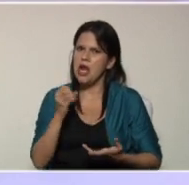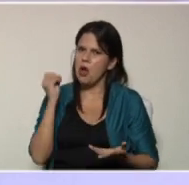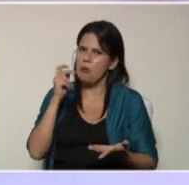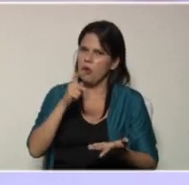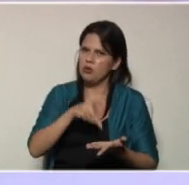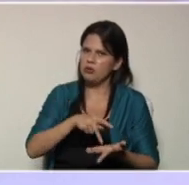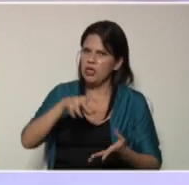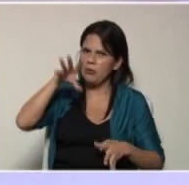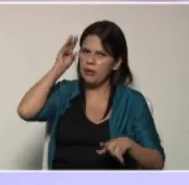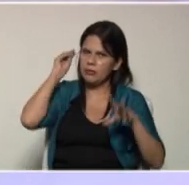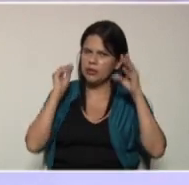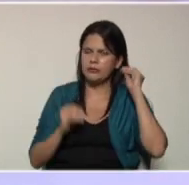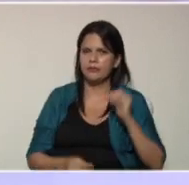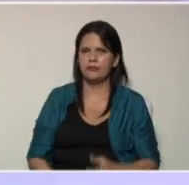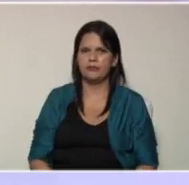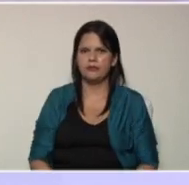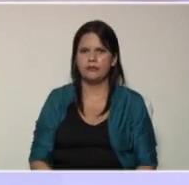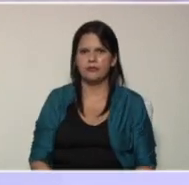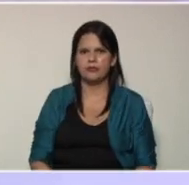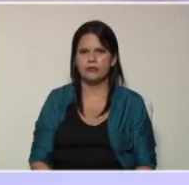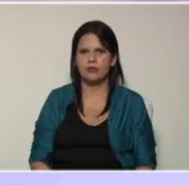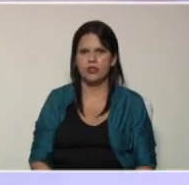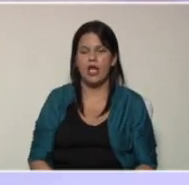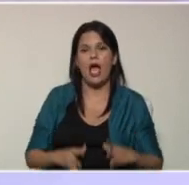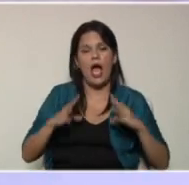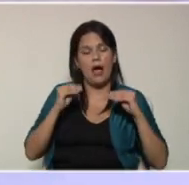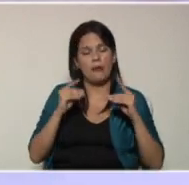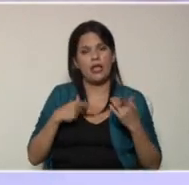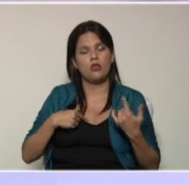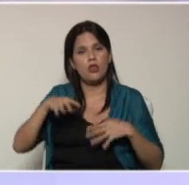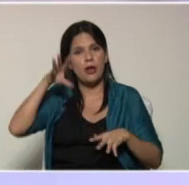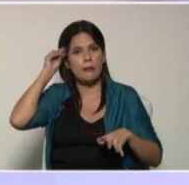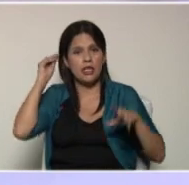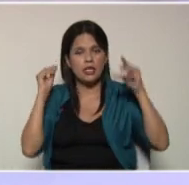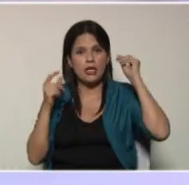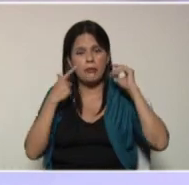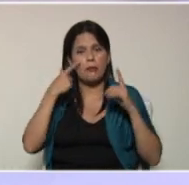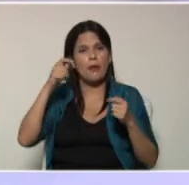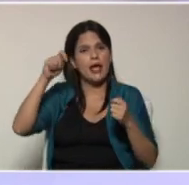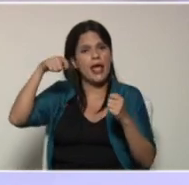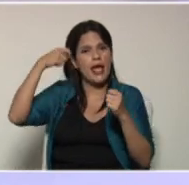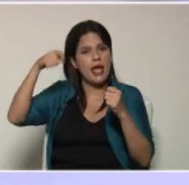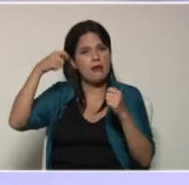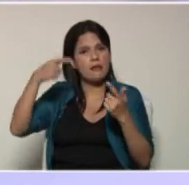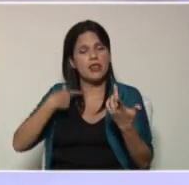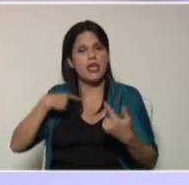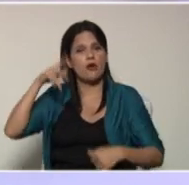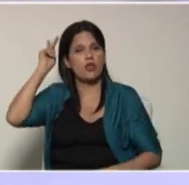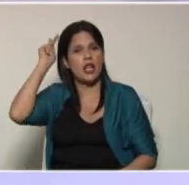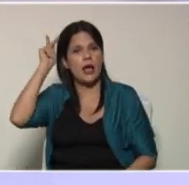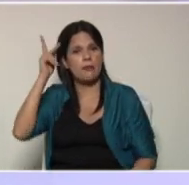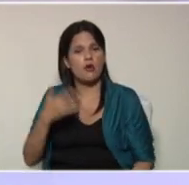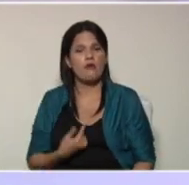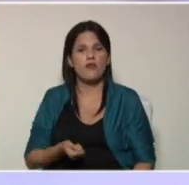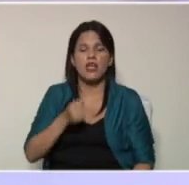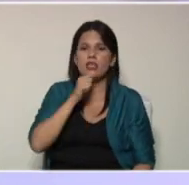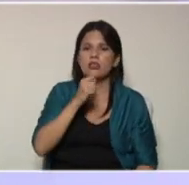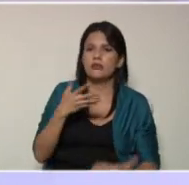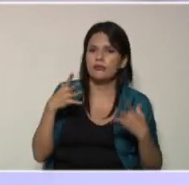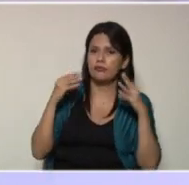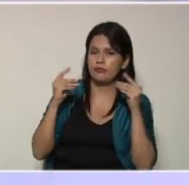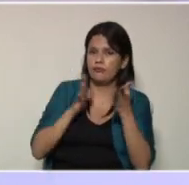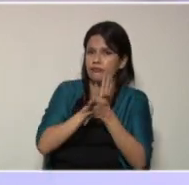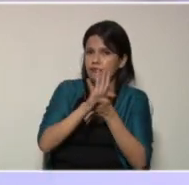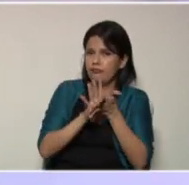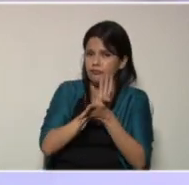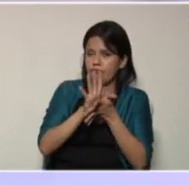aprender hablando entonces también de aprender vamos a ver el video de la profesora Yoliver Aponte relacionado con